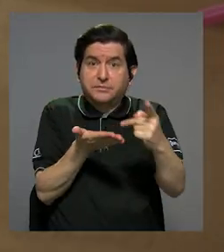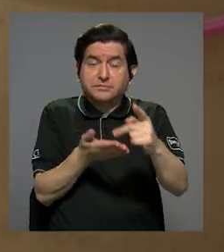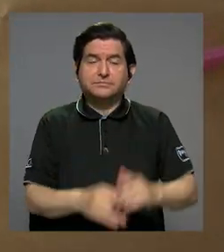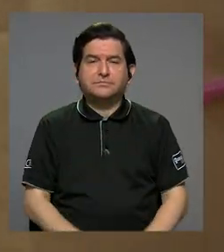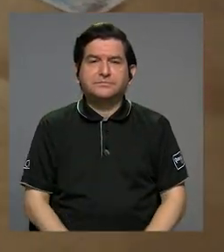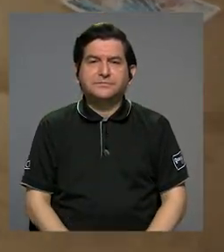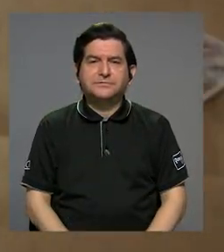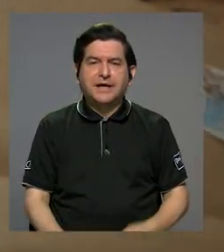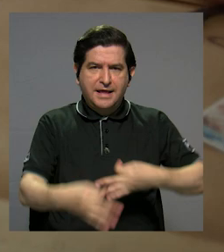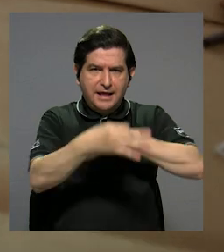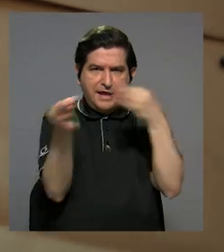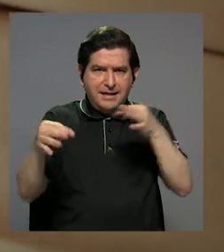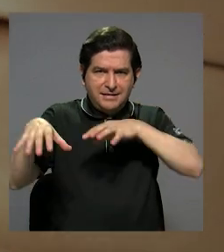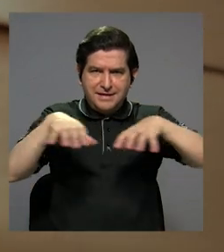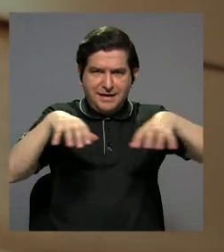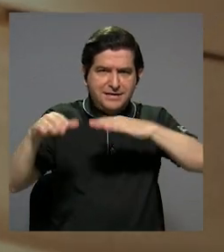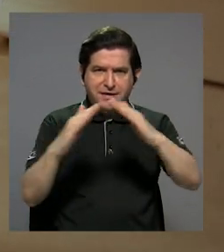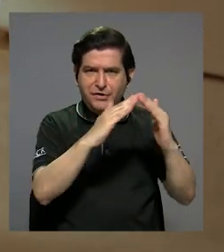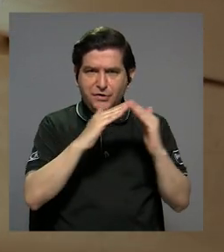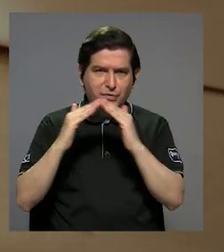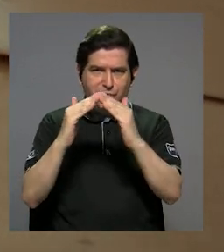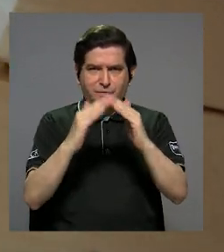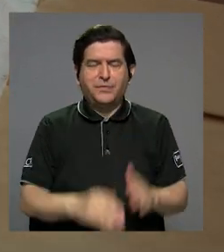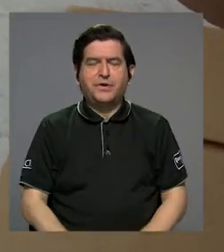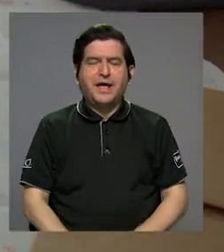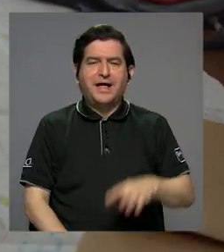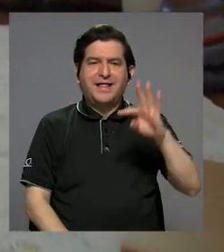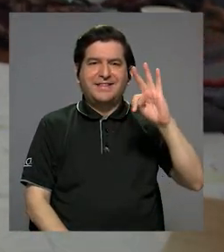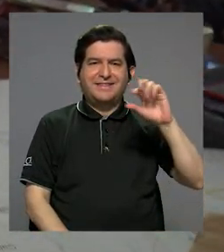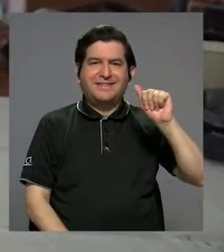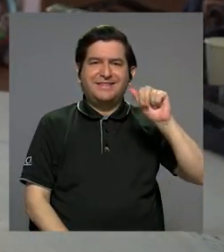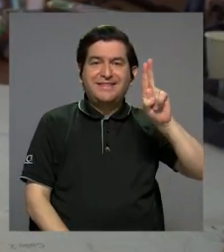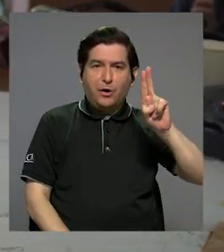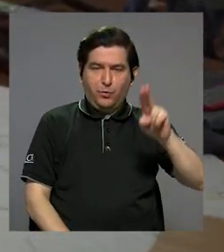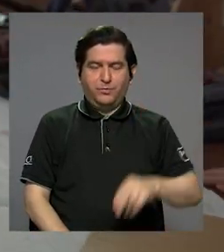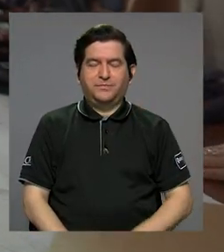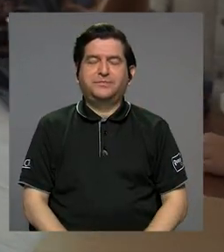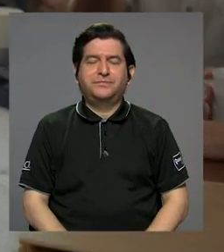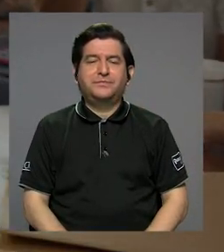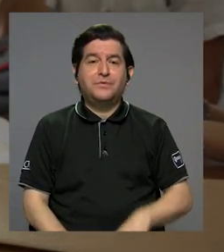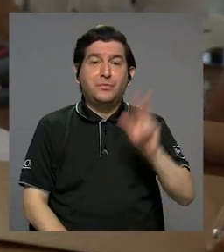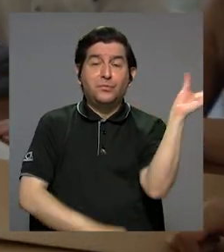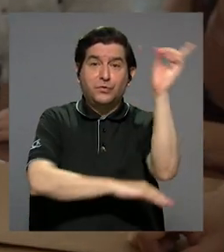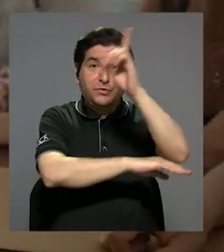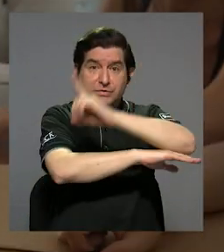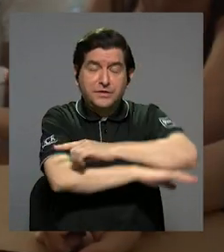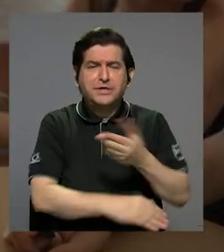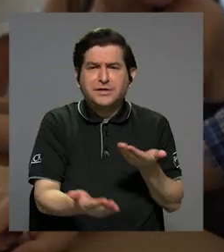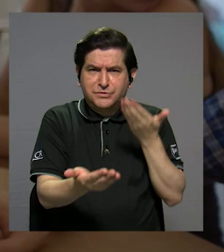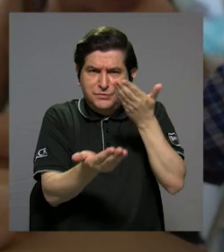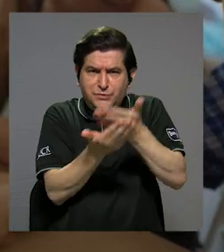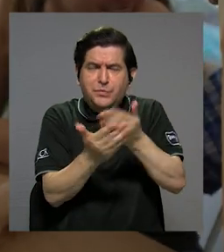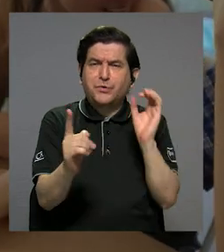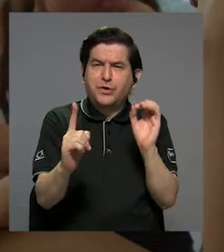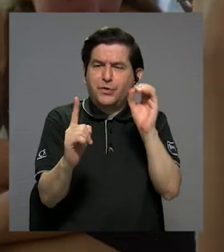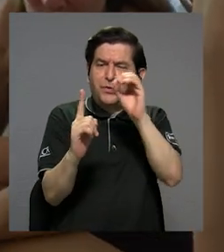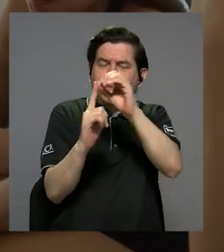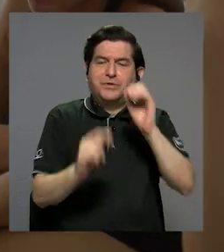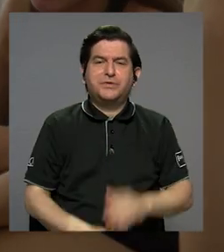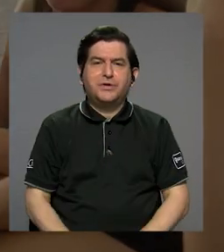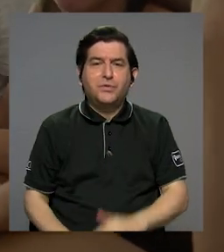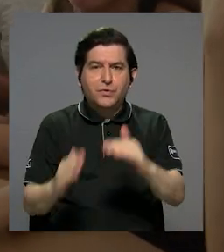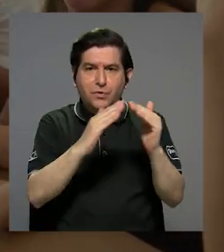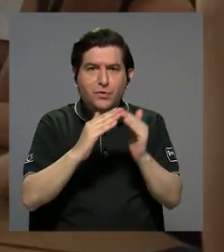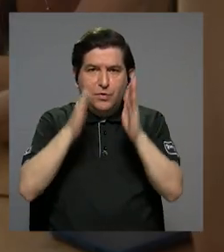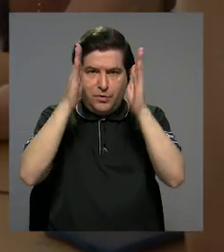Y es que el Taller de Activación Urbana, más conocido como TAU, durante tres días se planteó como objetivo que